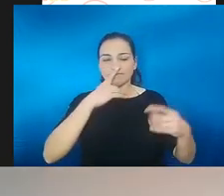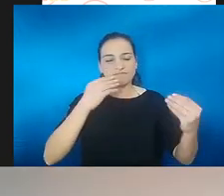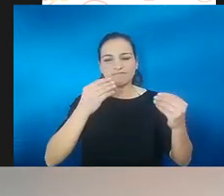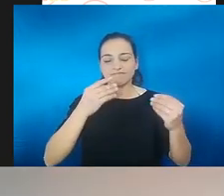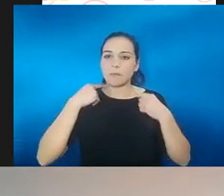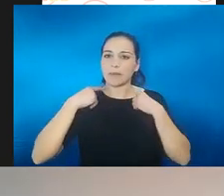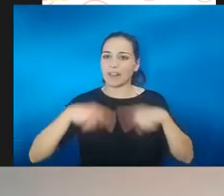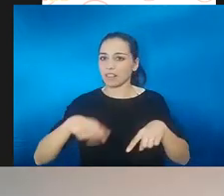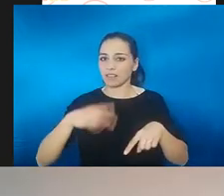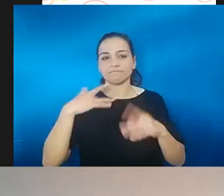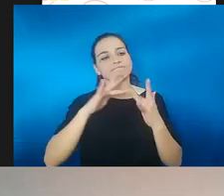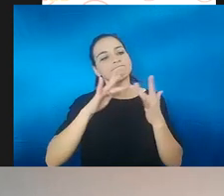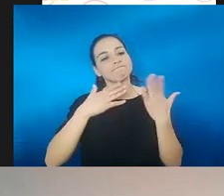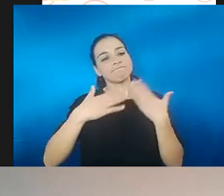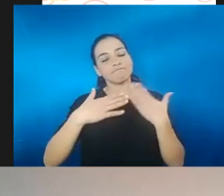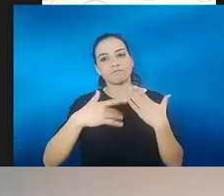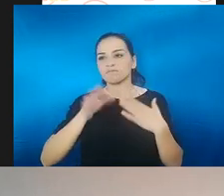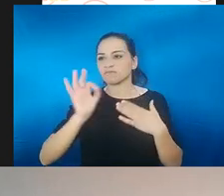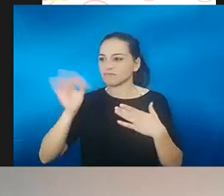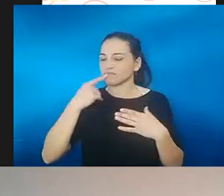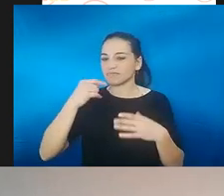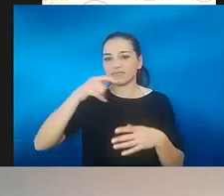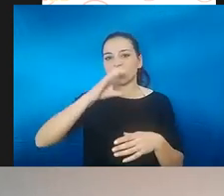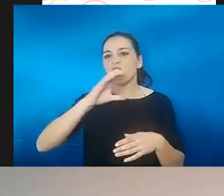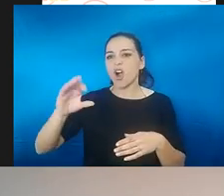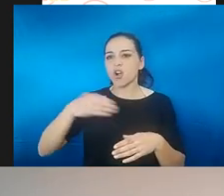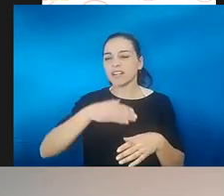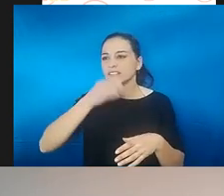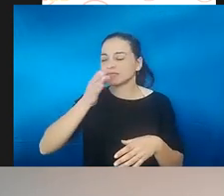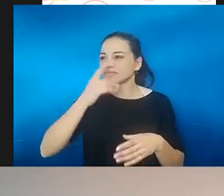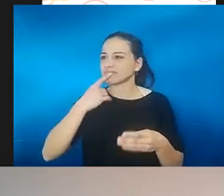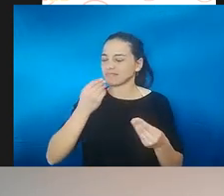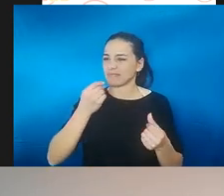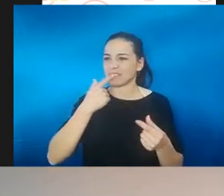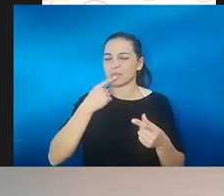yo he estado dos meses como que la Coca-Cola me sabe a rara, como a metálico.